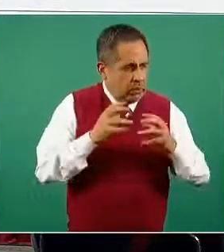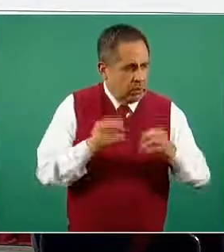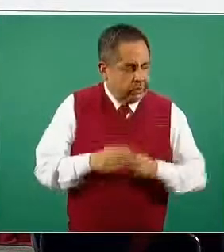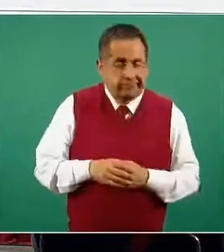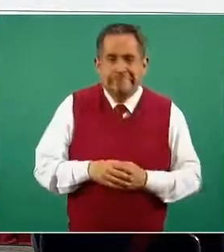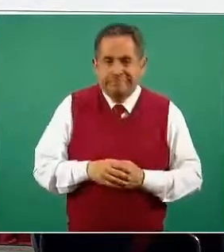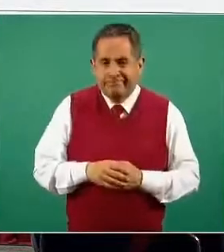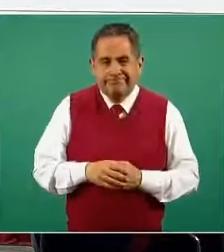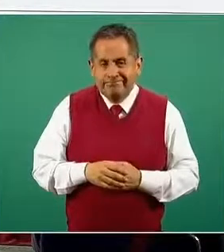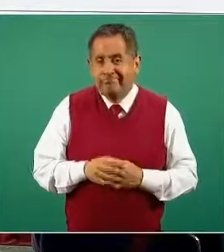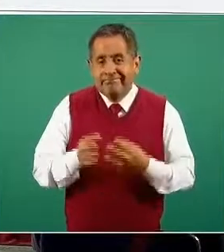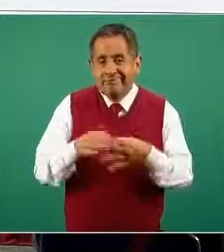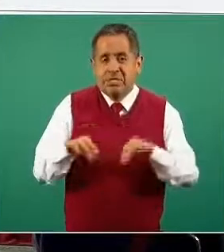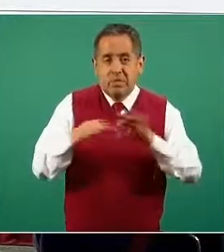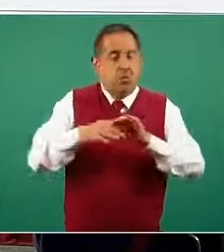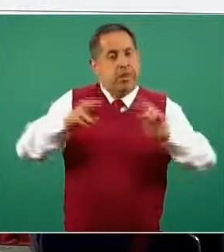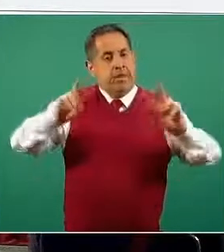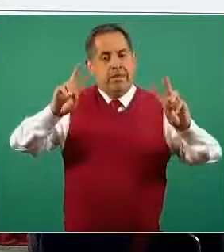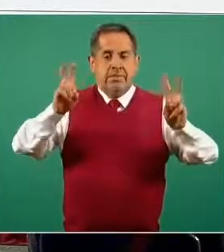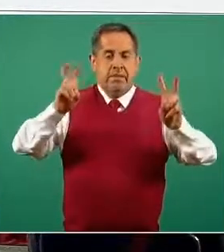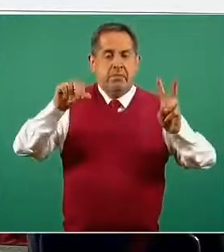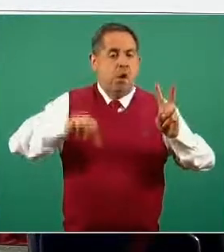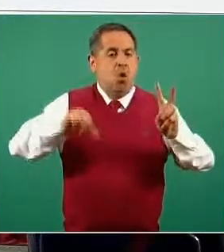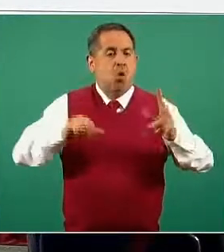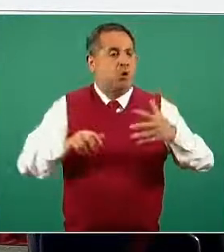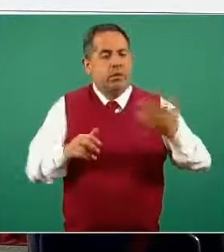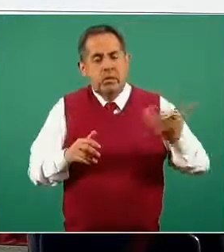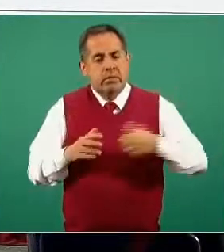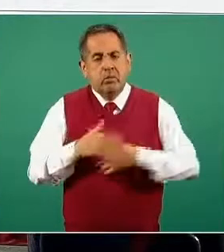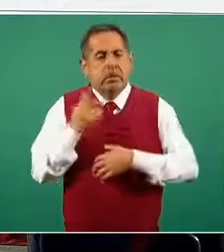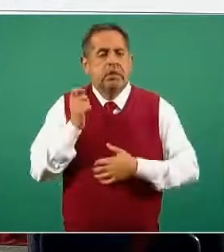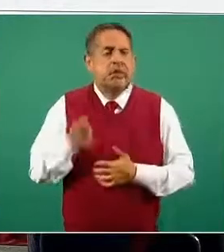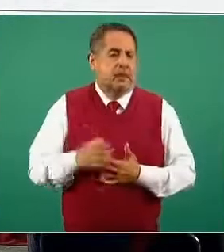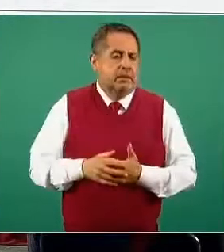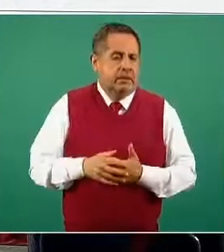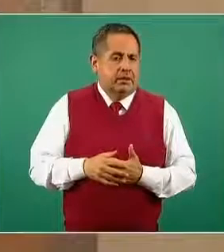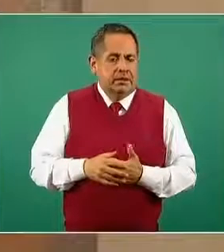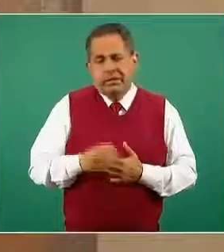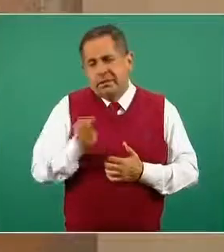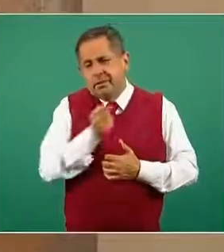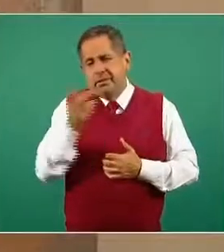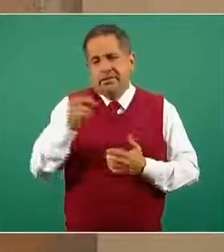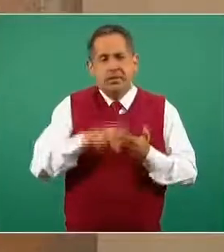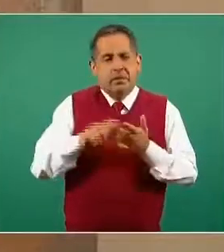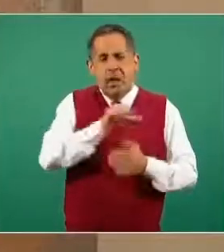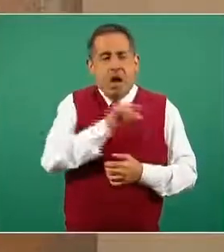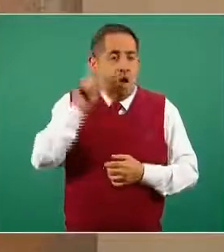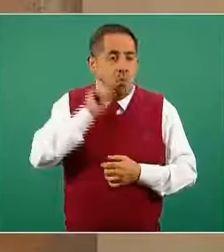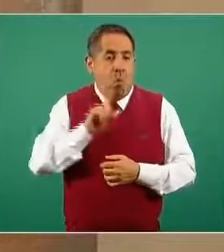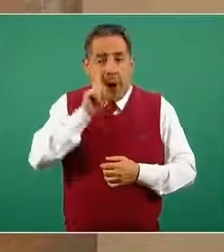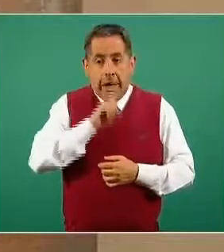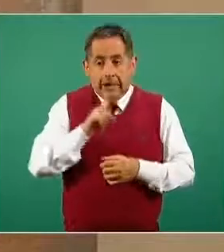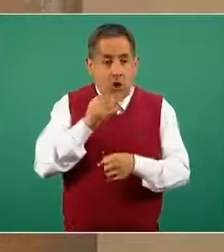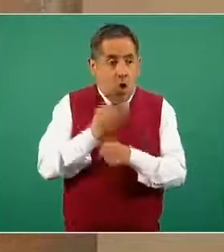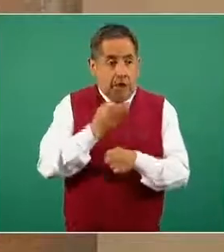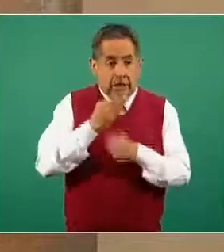importante retomar este tema hoy, sobre todo para todas aquellas mujeres que están embarazadas, todos sus familiares,